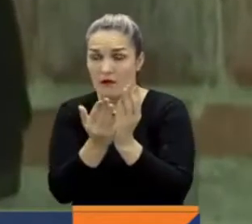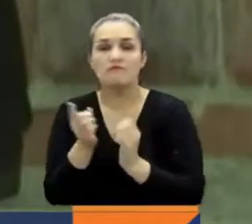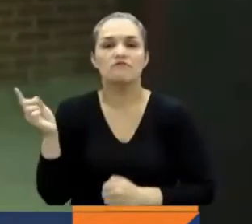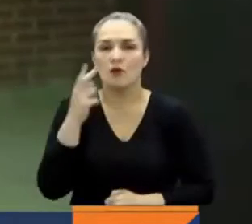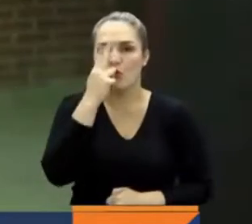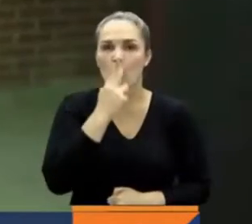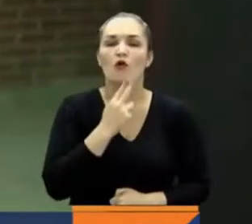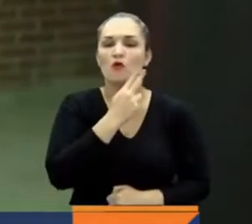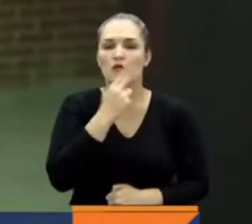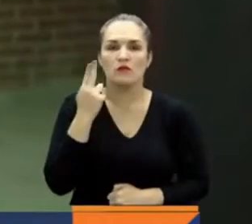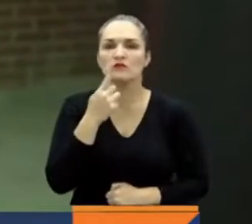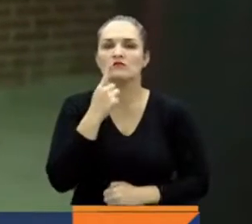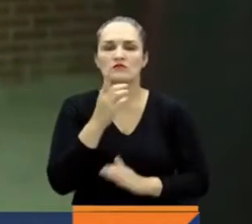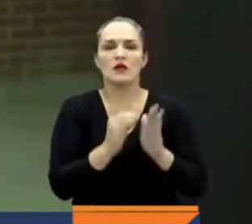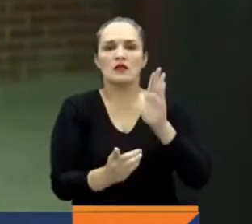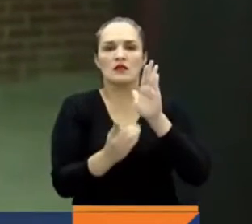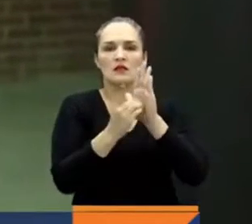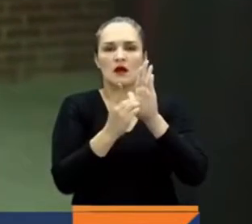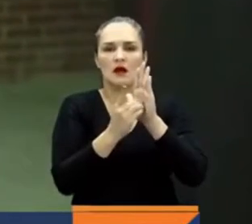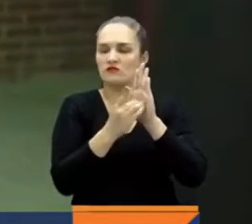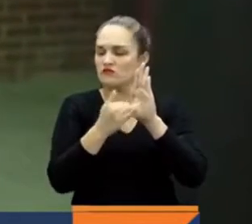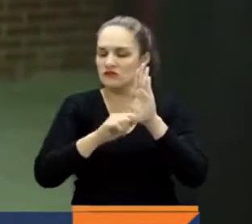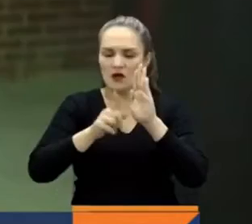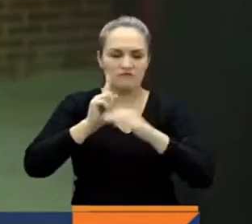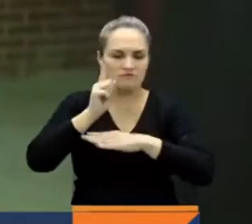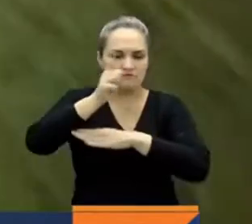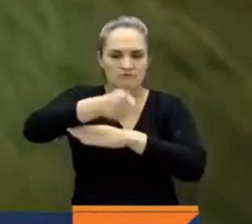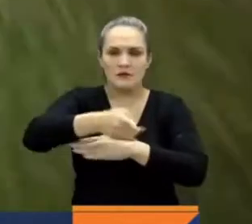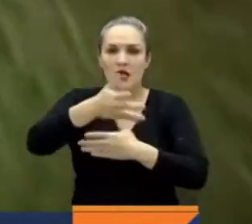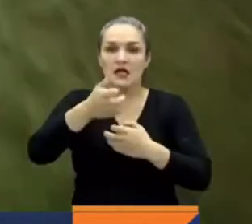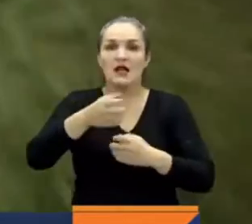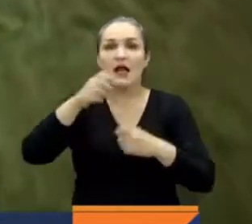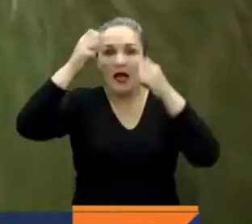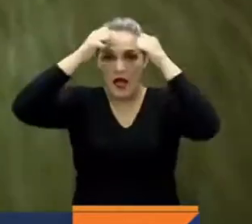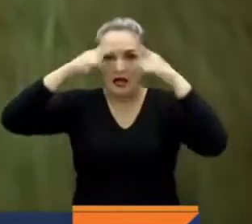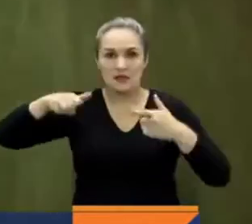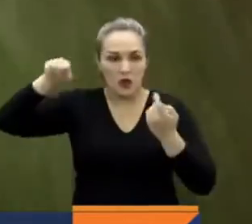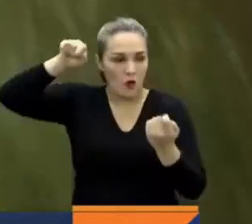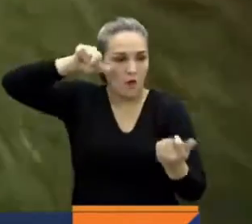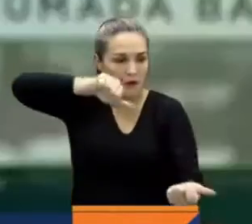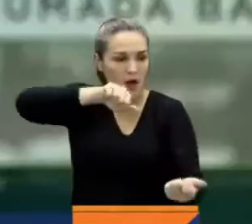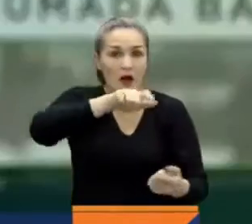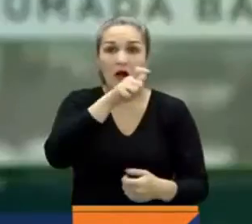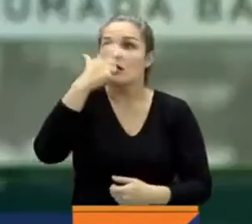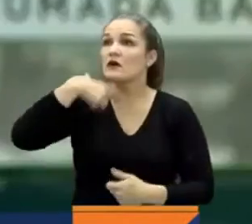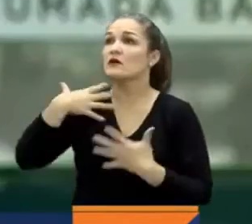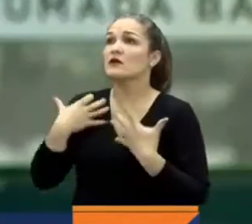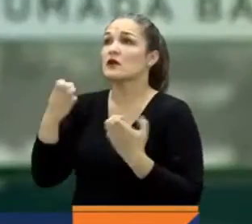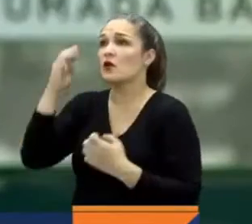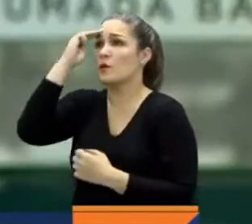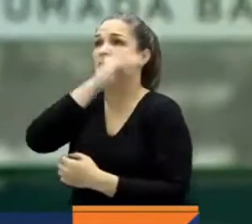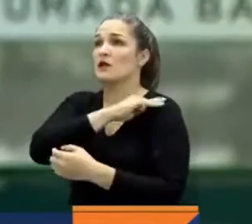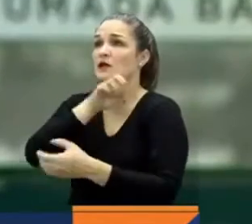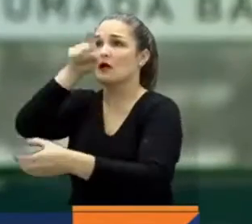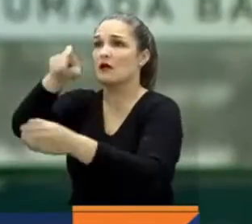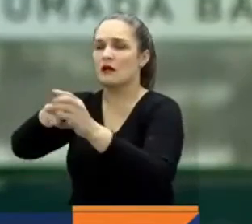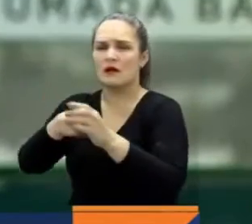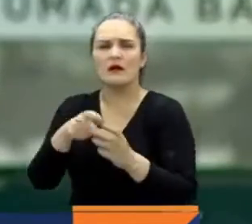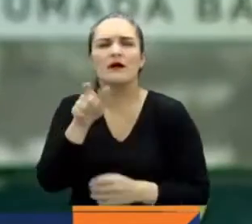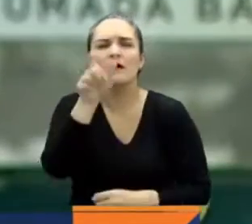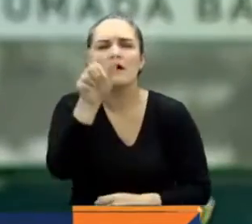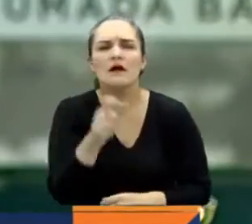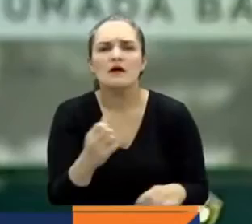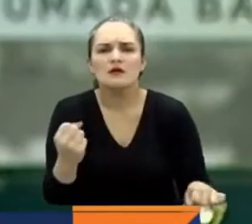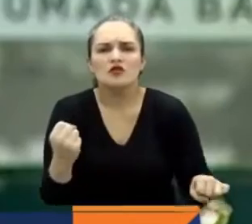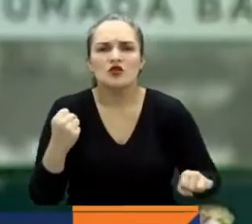es por decreto lograr que los costos de la carrera militar sean asumidos por el Estado y no por el aspirante. ¿Por qué le vamos a cobrar a un soldado